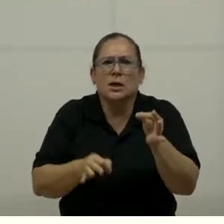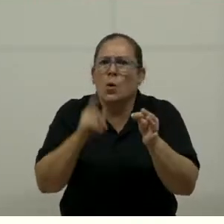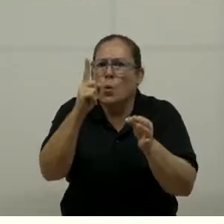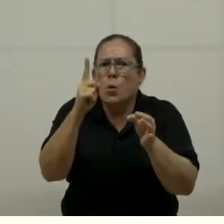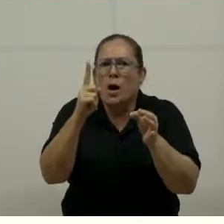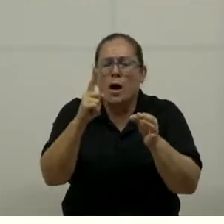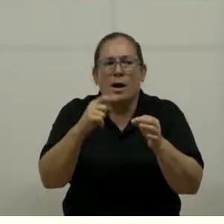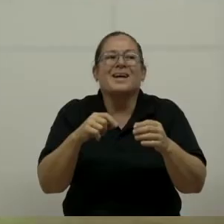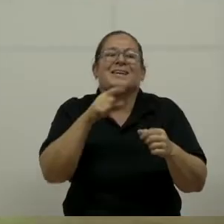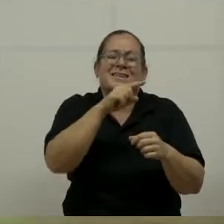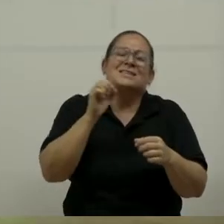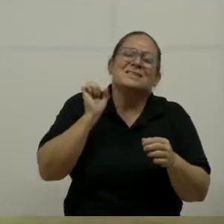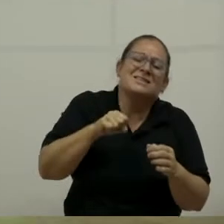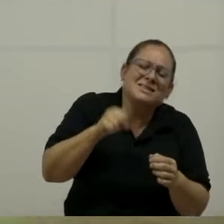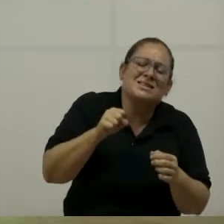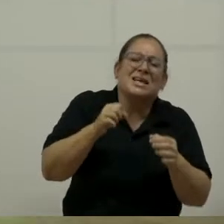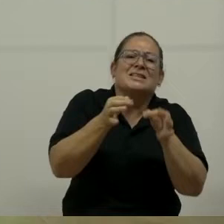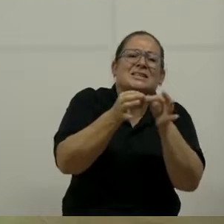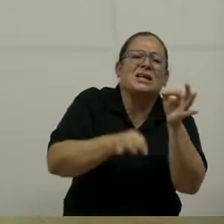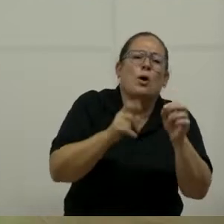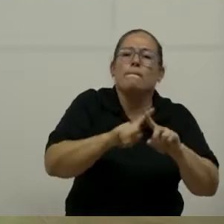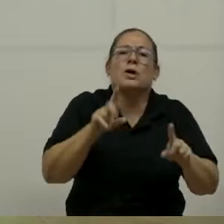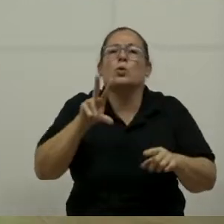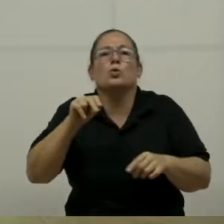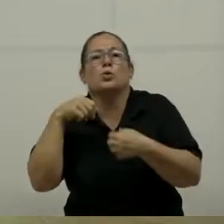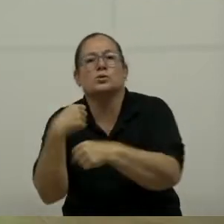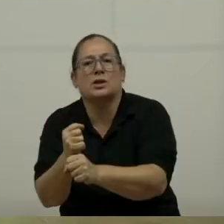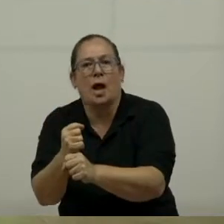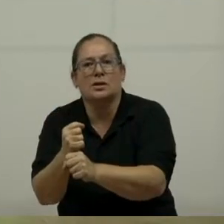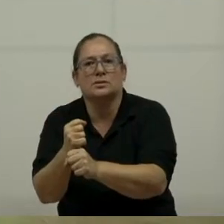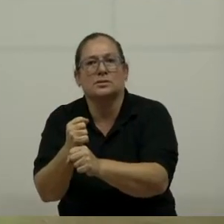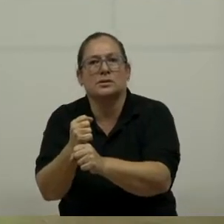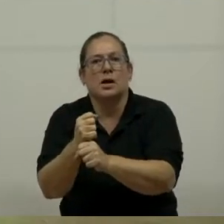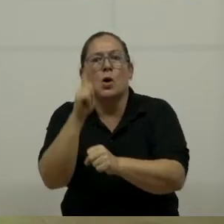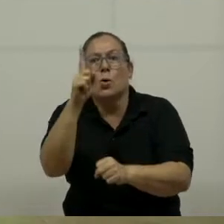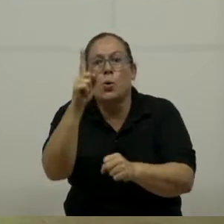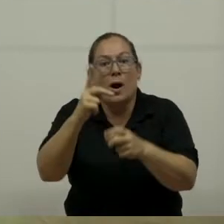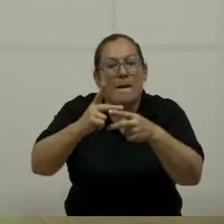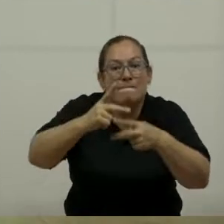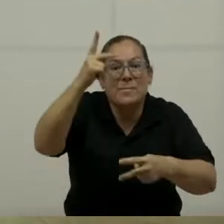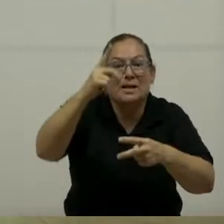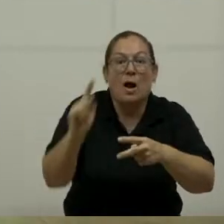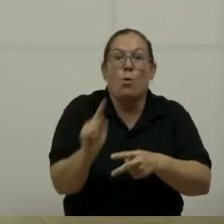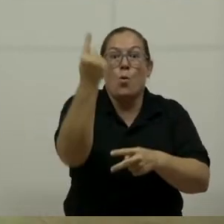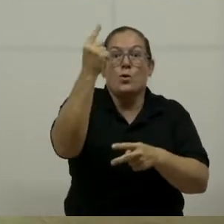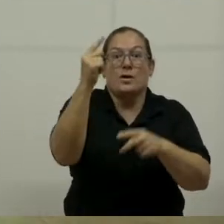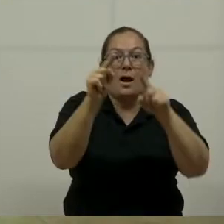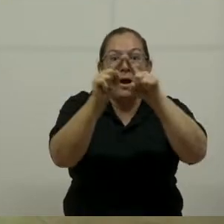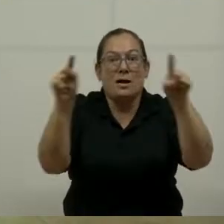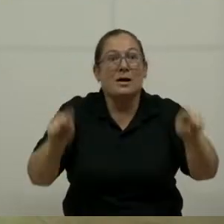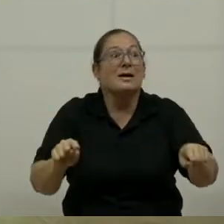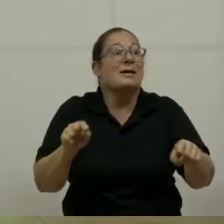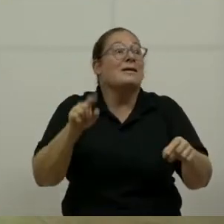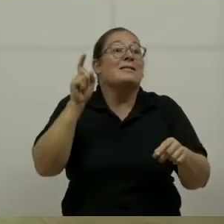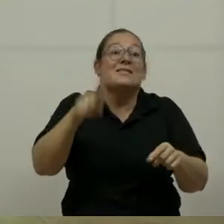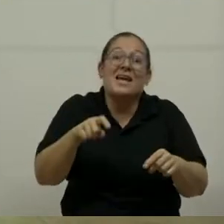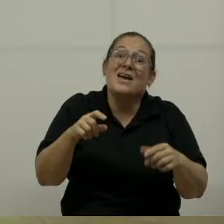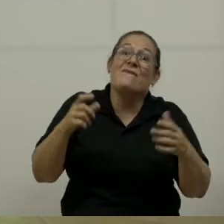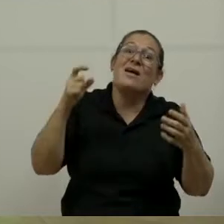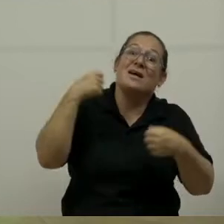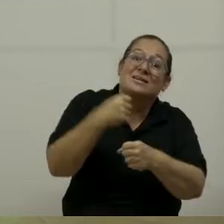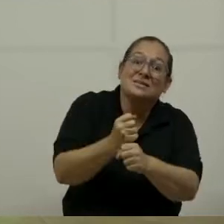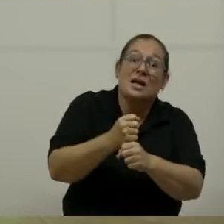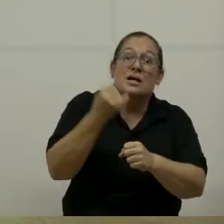implementa, Mauricio. ¿Perdón? Que sería bueno implementar. Esa es parte de la propuesta. Claro, porque no se ha hecho y eso